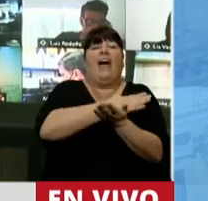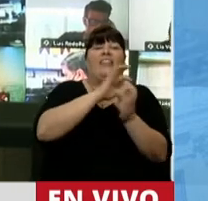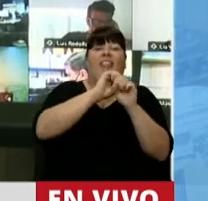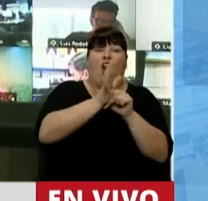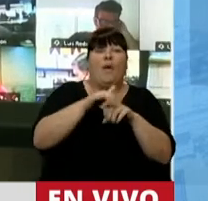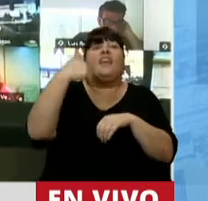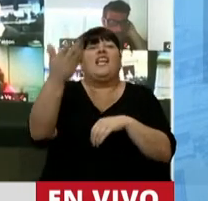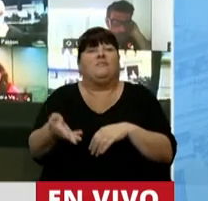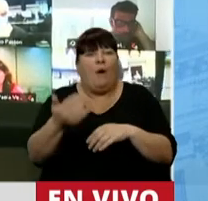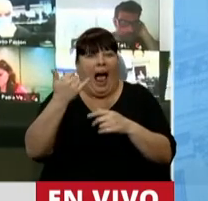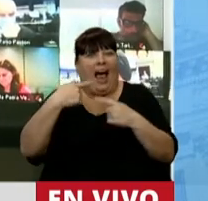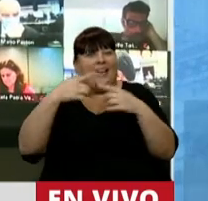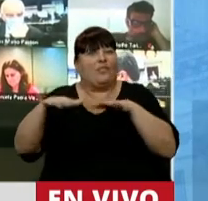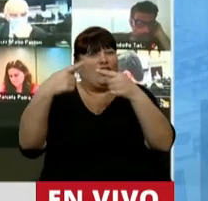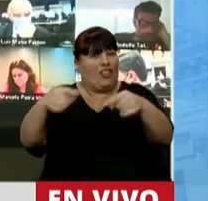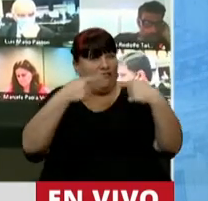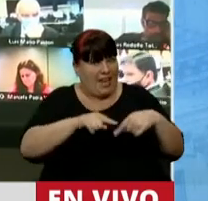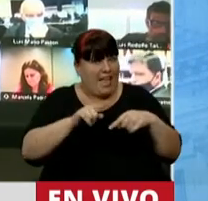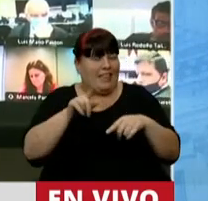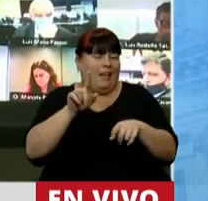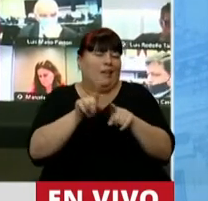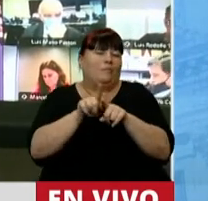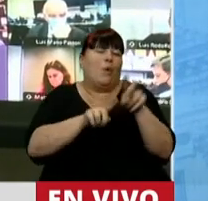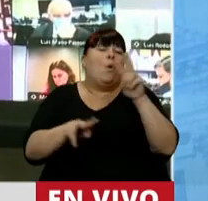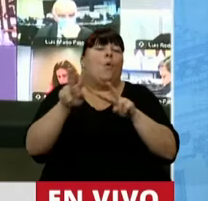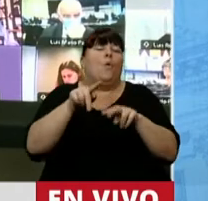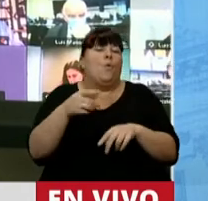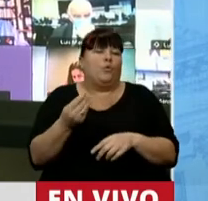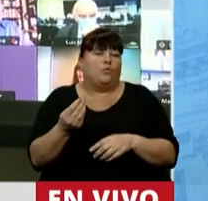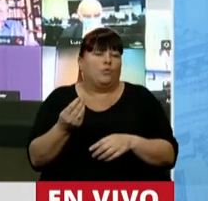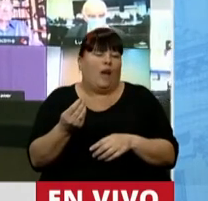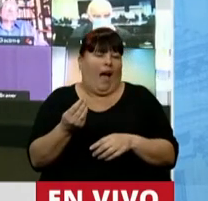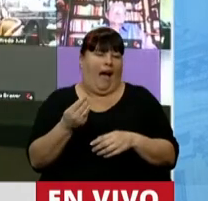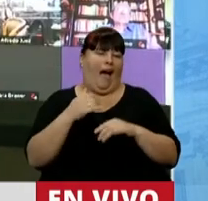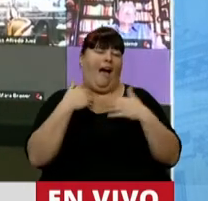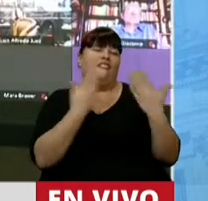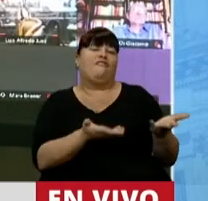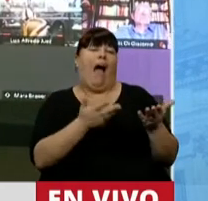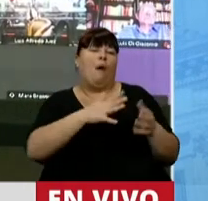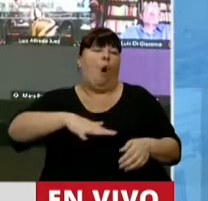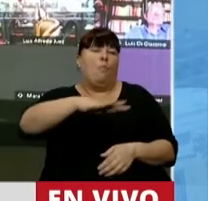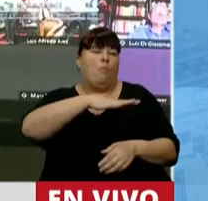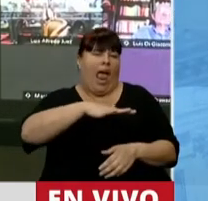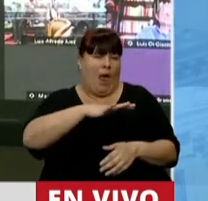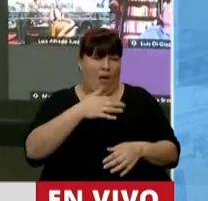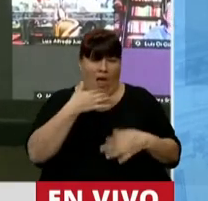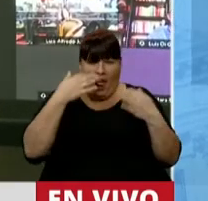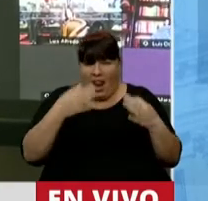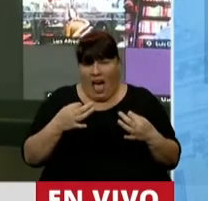seguramente para consolidar el populismo, pero de ninguna manera